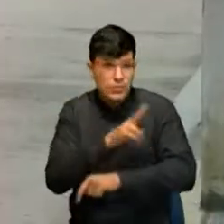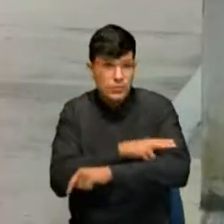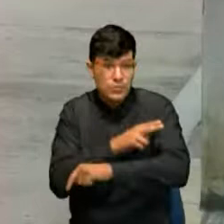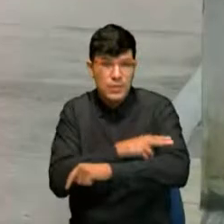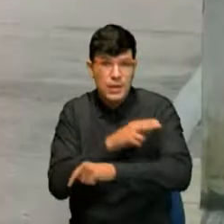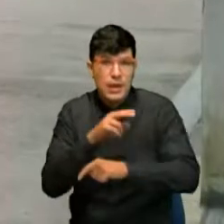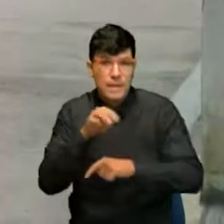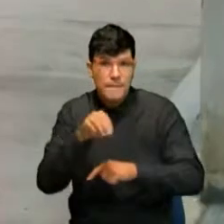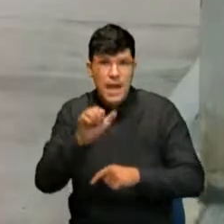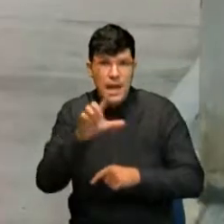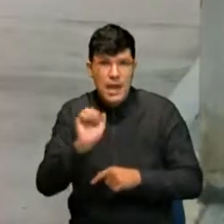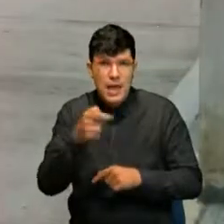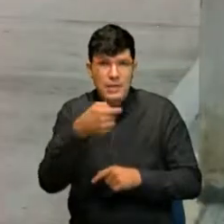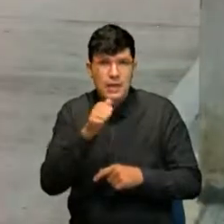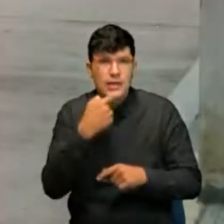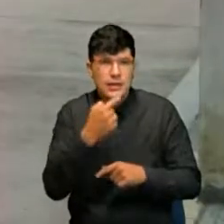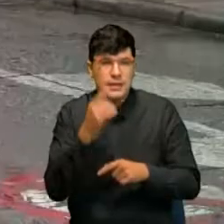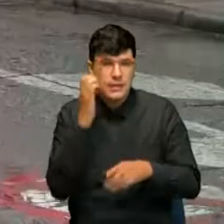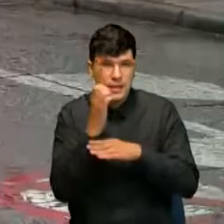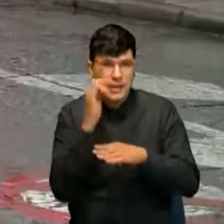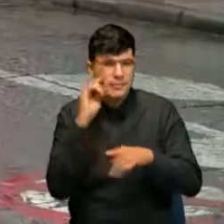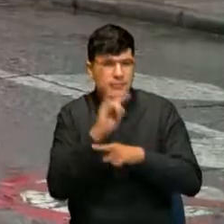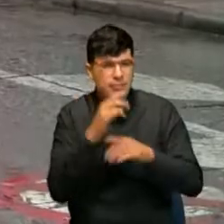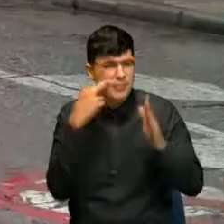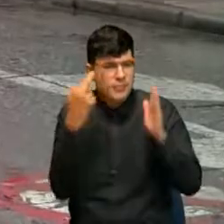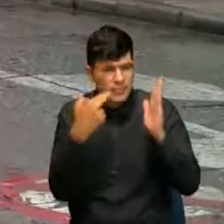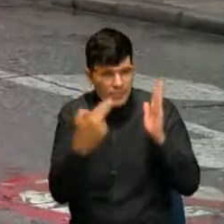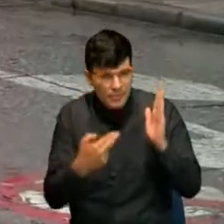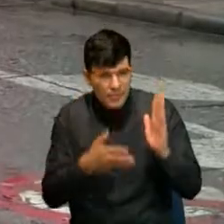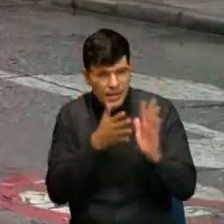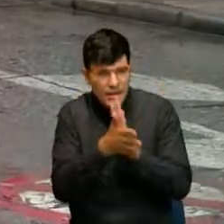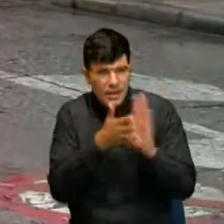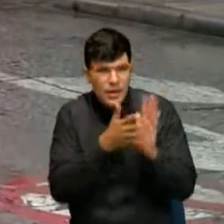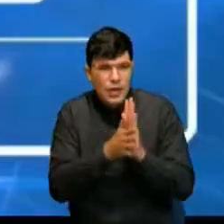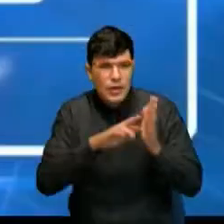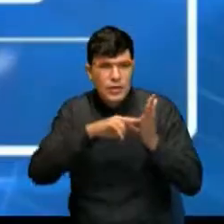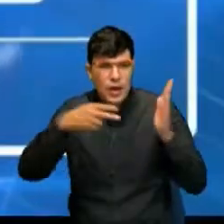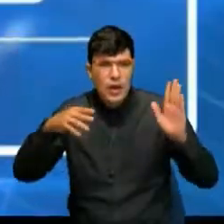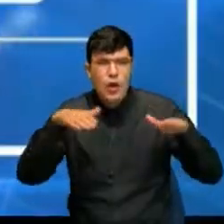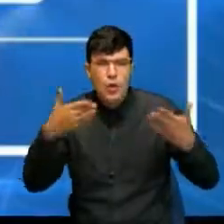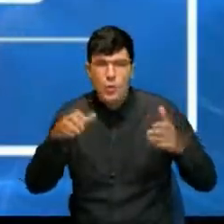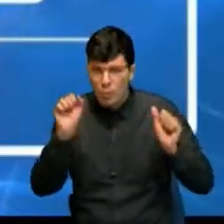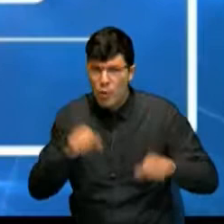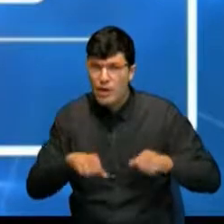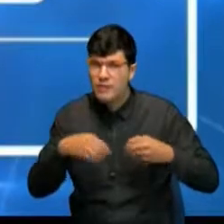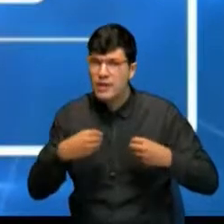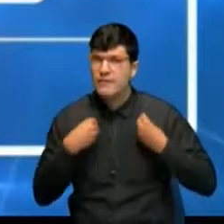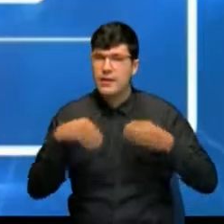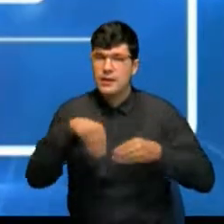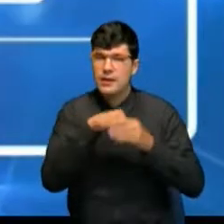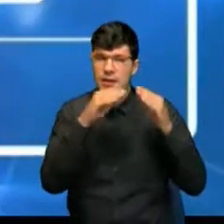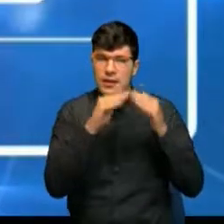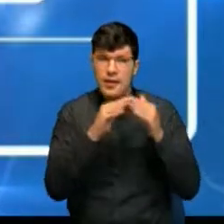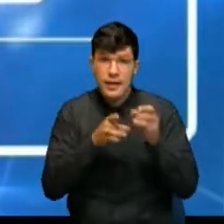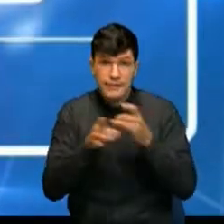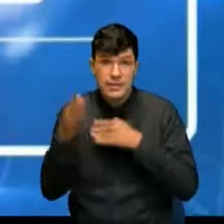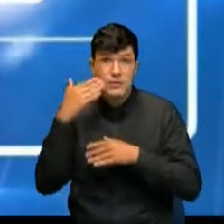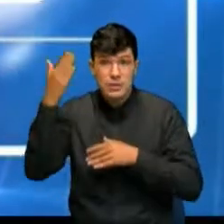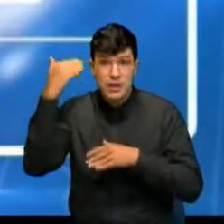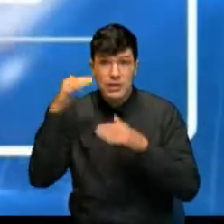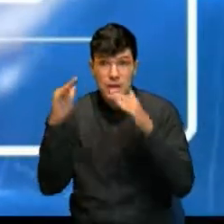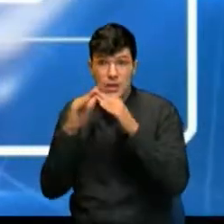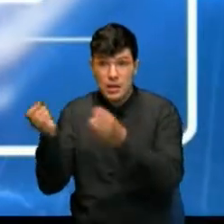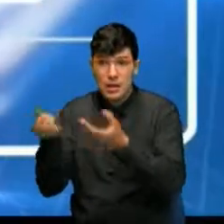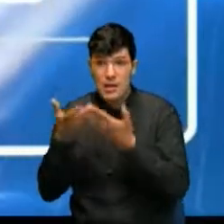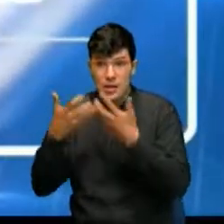señaló que la interventoría era un informe técnico sobre la habitabilidad de las viviendas. Se tenía como fecha prevista de entrega de las viviendas por